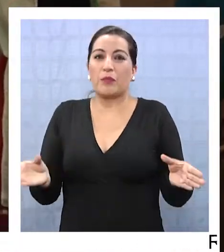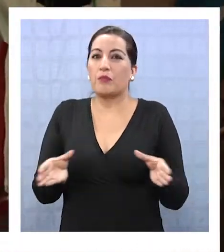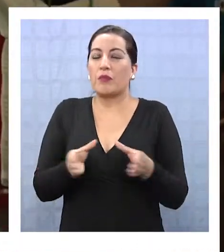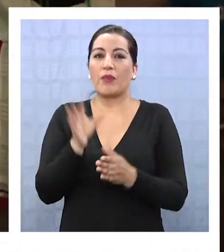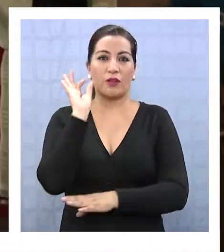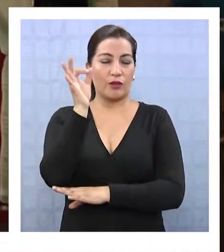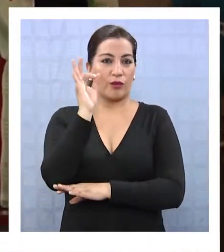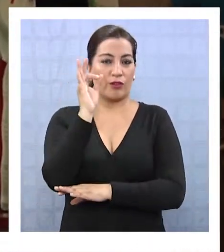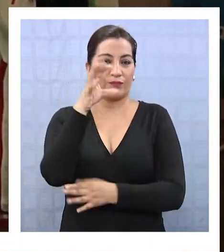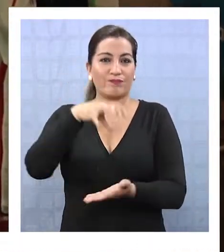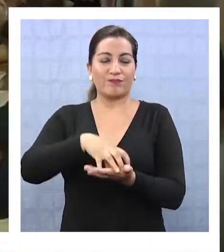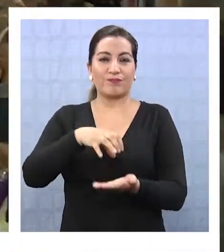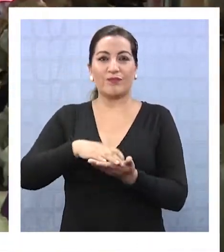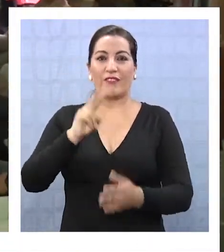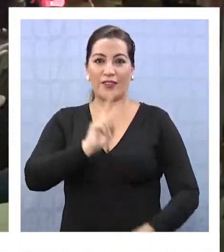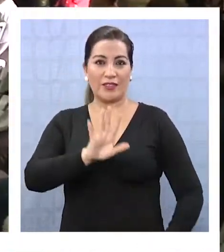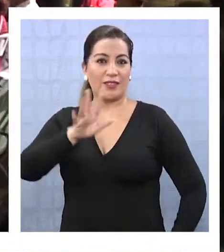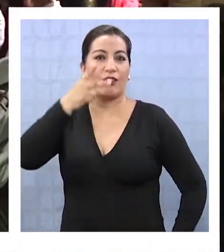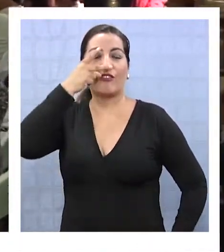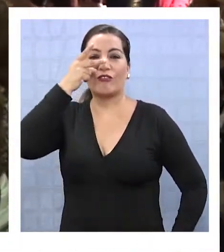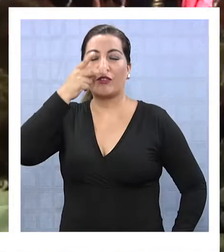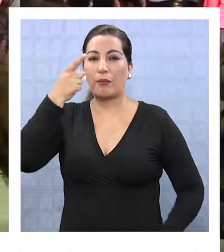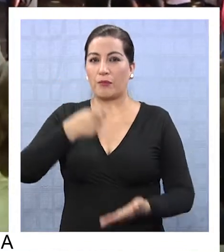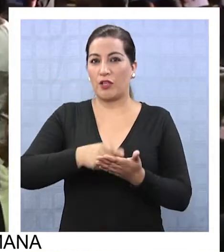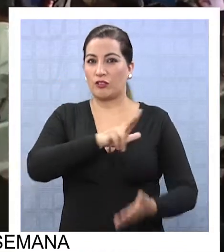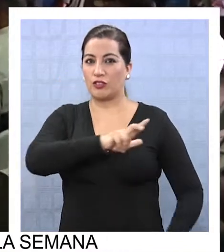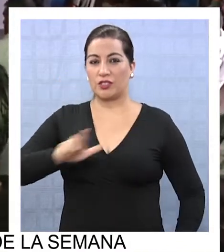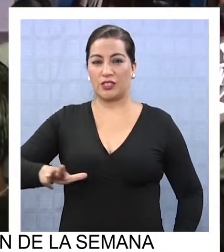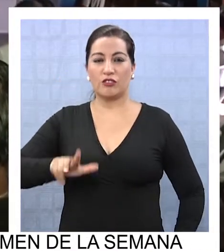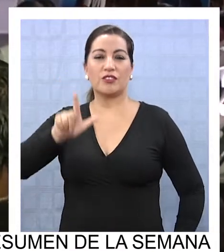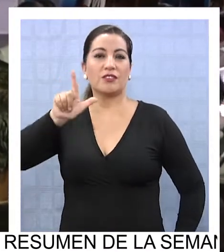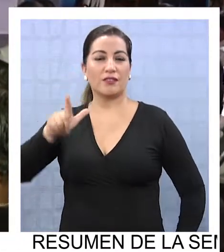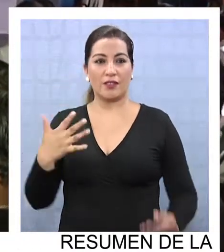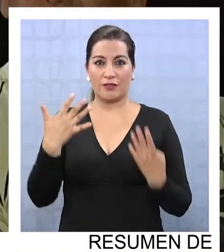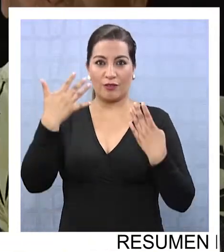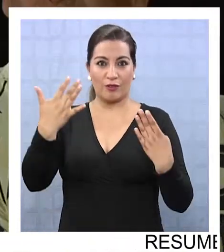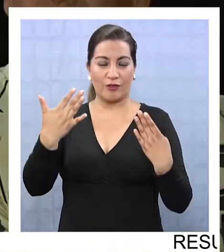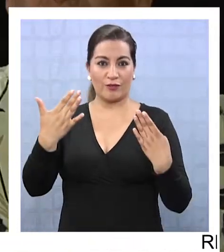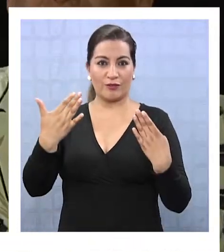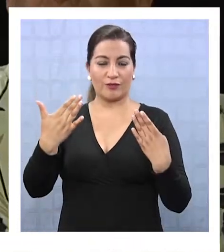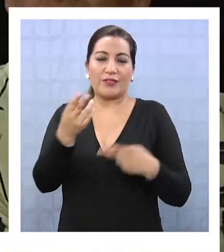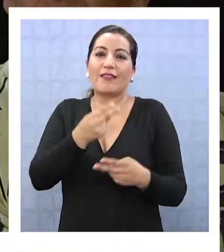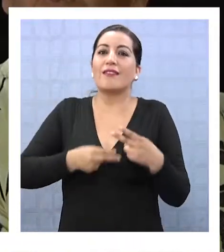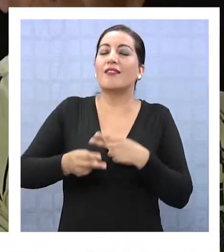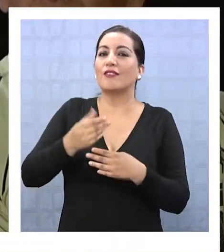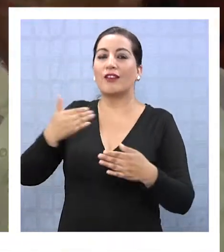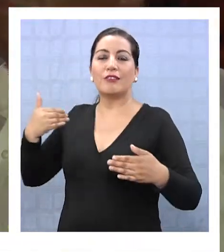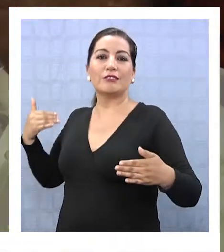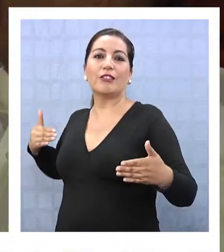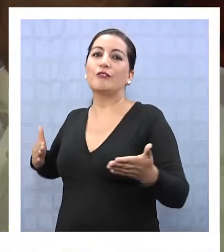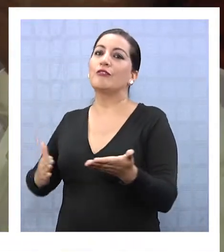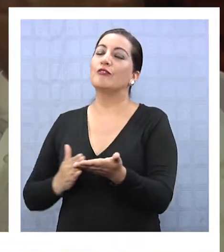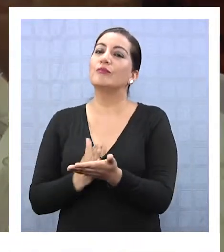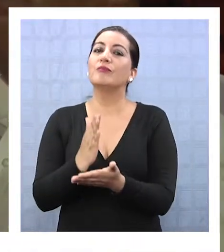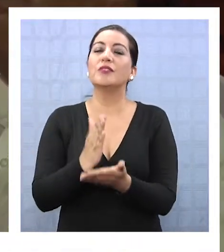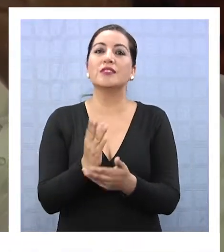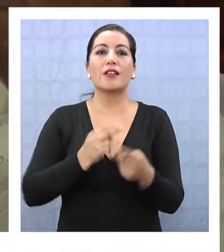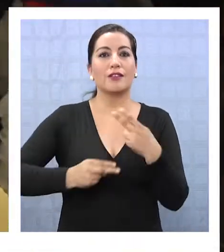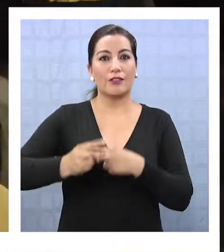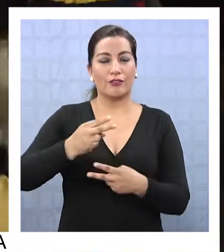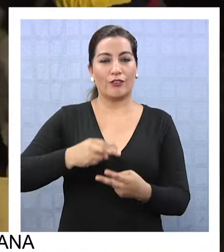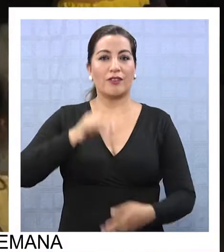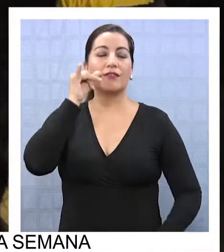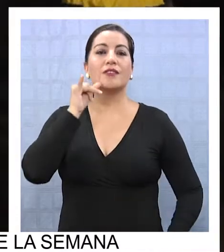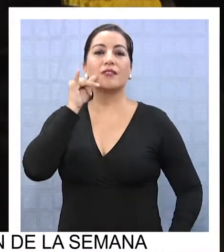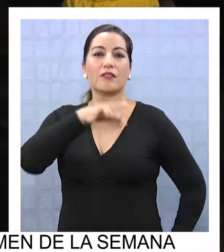administración de la ciudad el 25 de noviembre de 1879, hito histórico que marca el inicio del